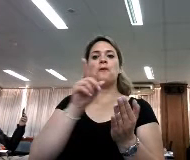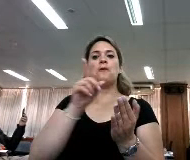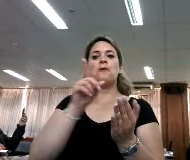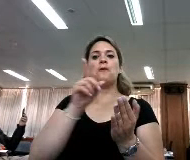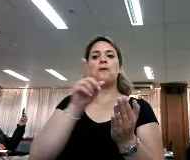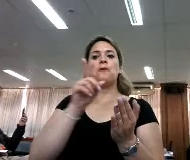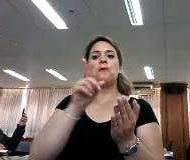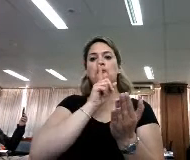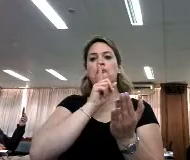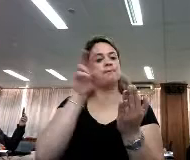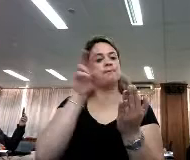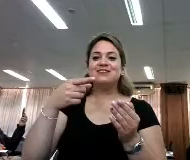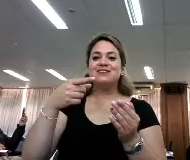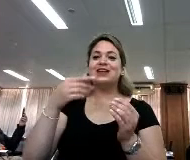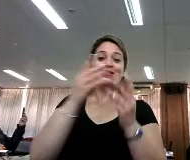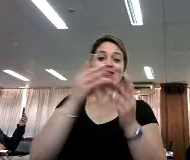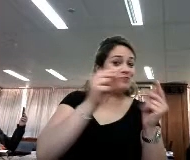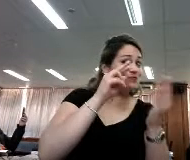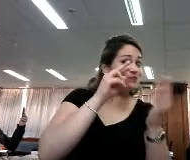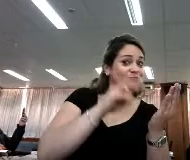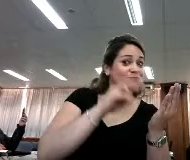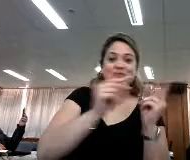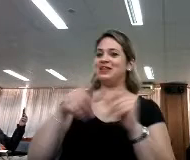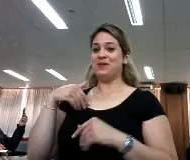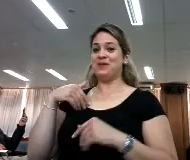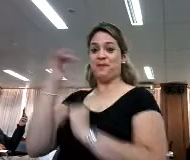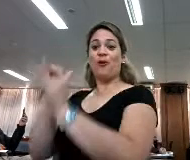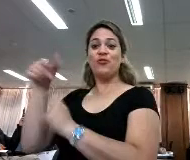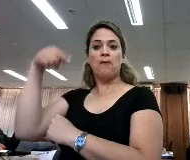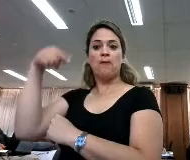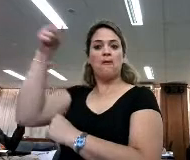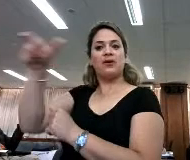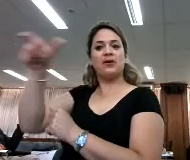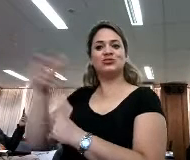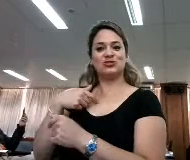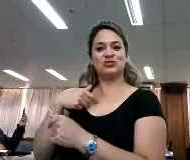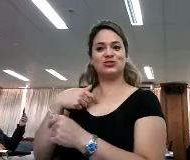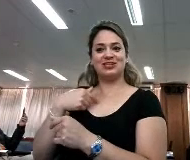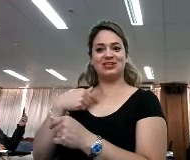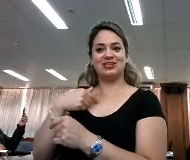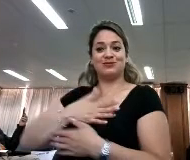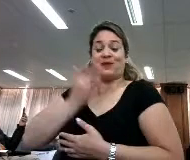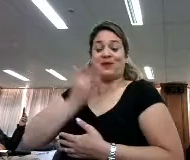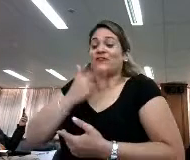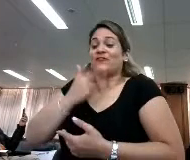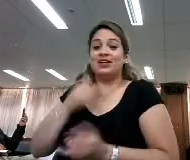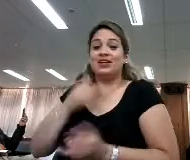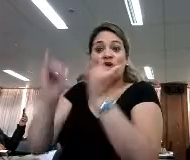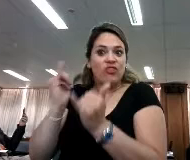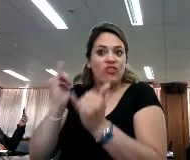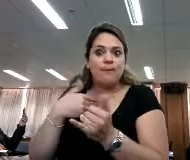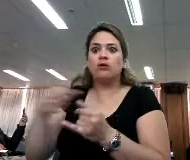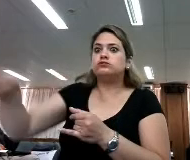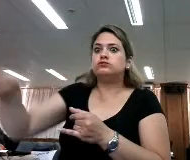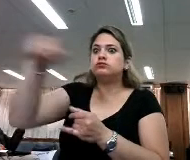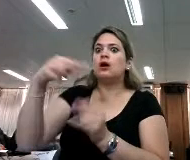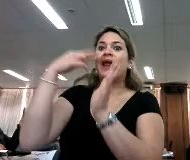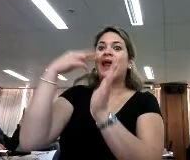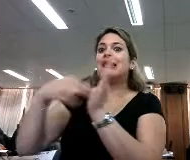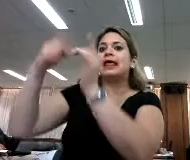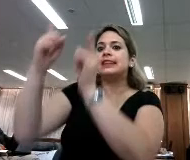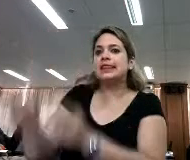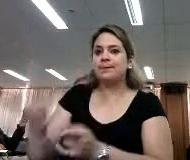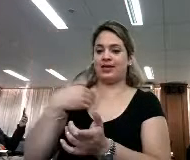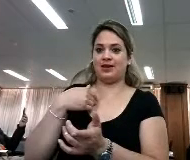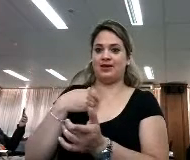iba y contaba. ¿Qué hacemos los lectores? Vamos y contamos. Nos emociona un libro y vamos y queremos que los demás lo lean. Y